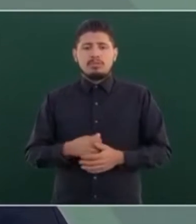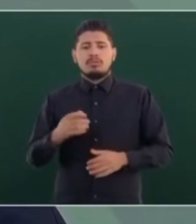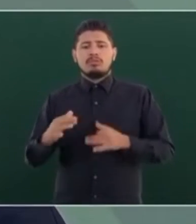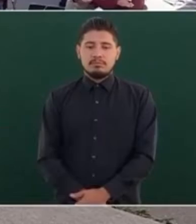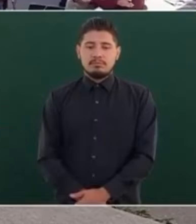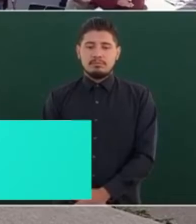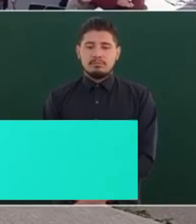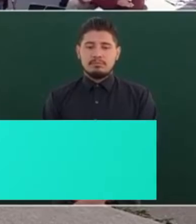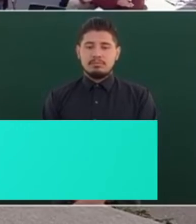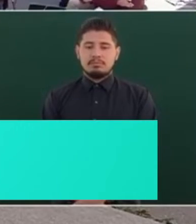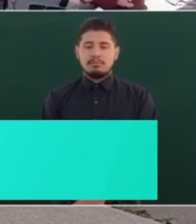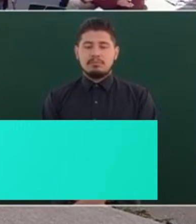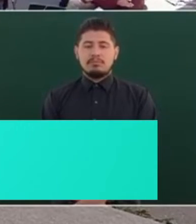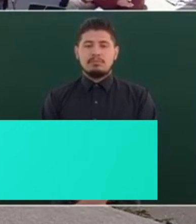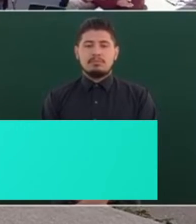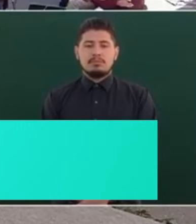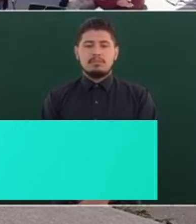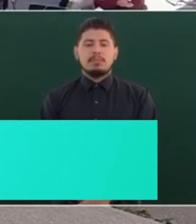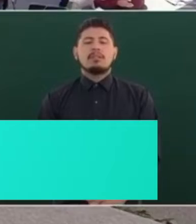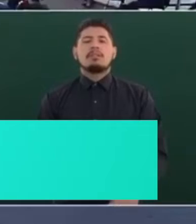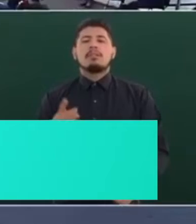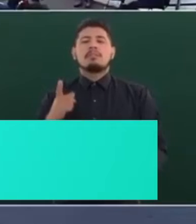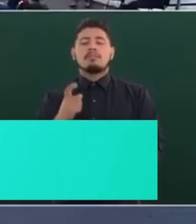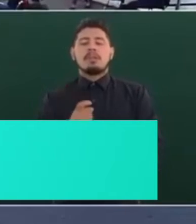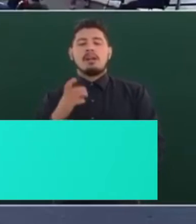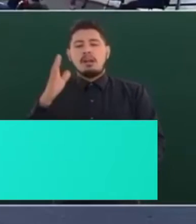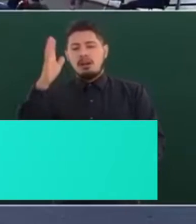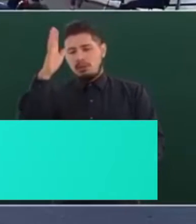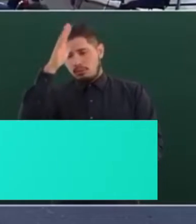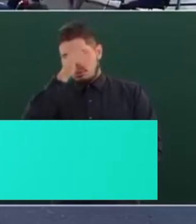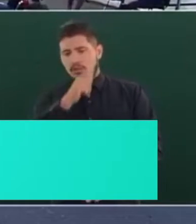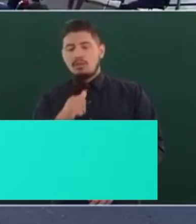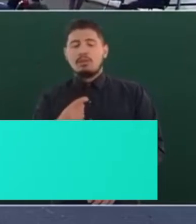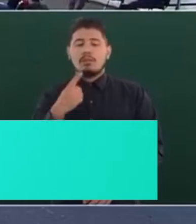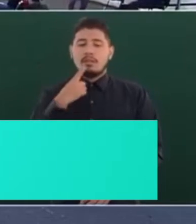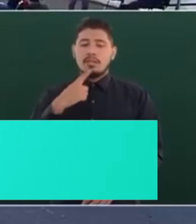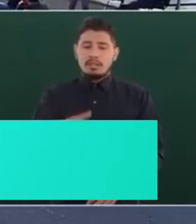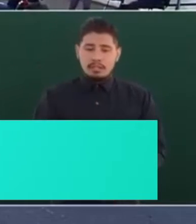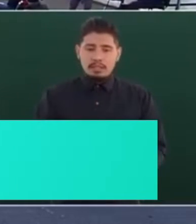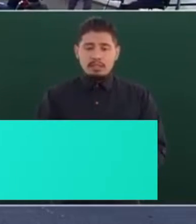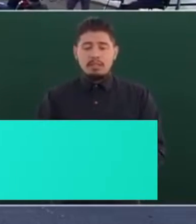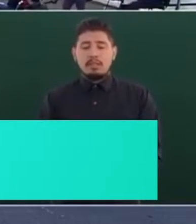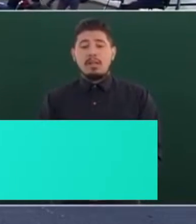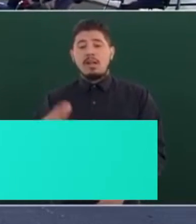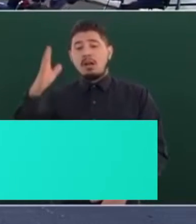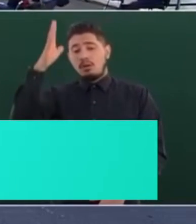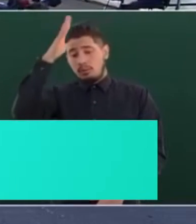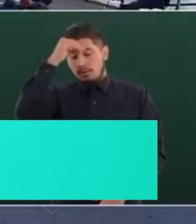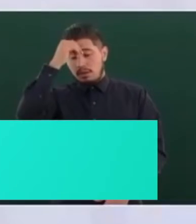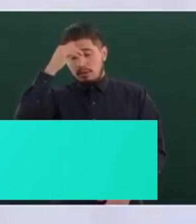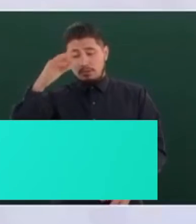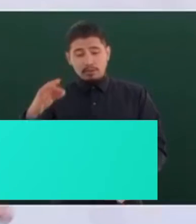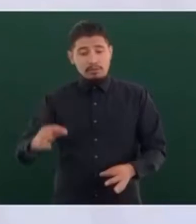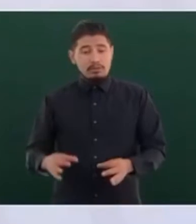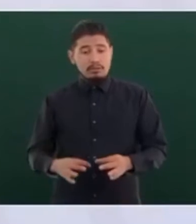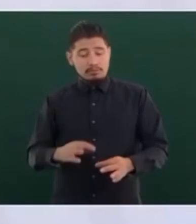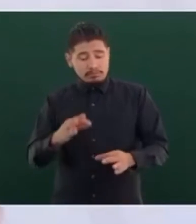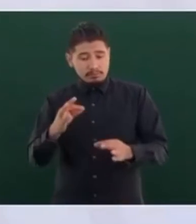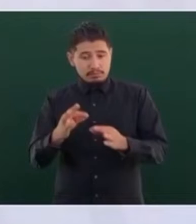dicho recurso. Pues la principal diferencia entre acuerdo y decreto es que el acuerdo es específico y es